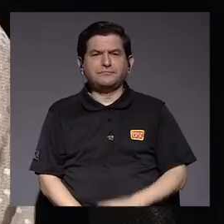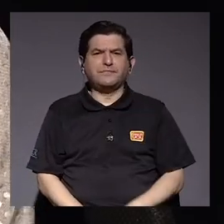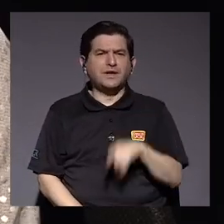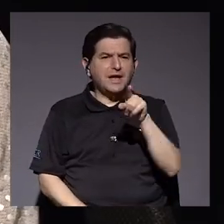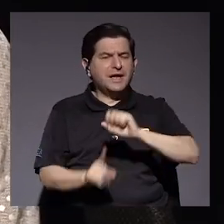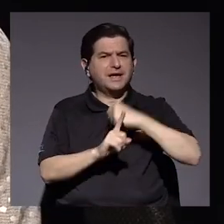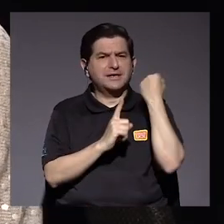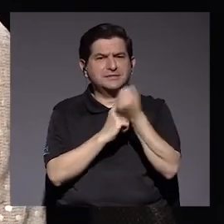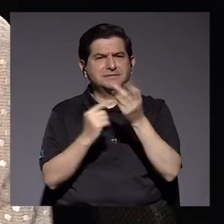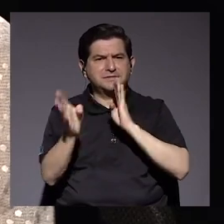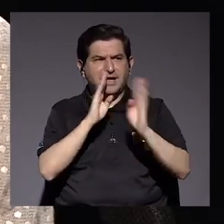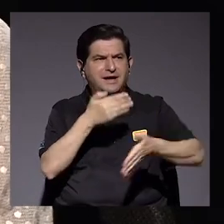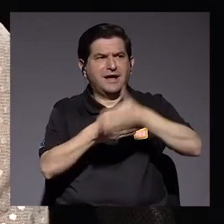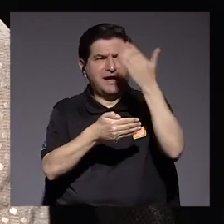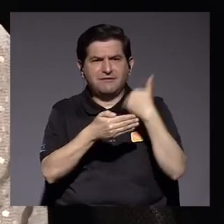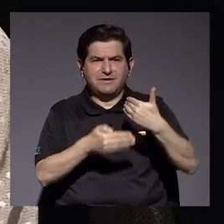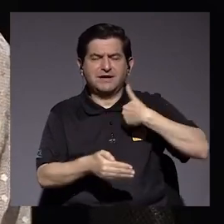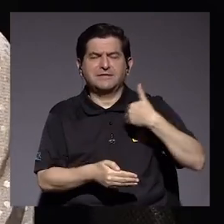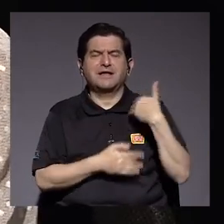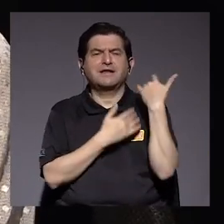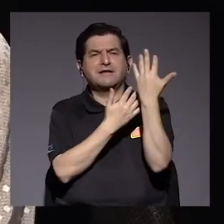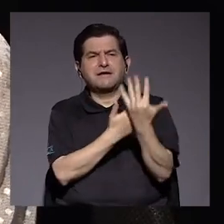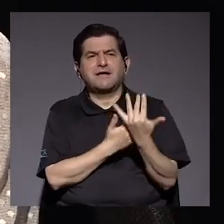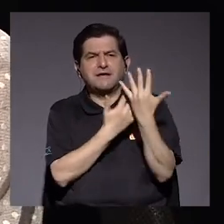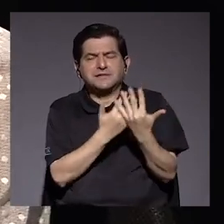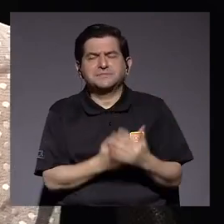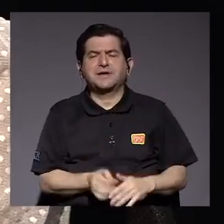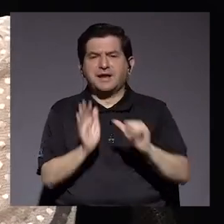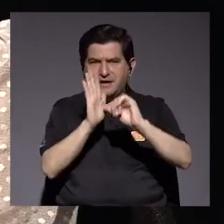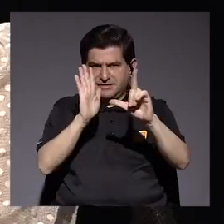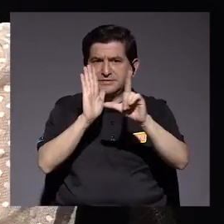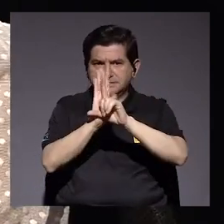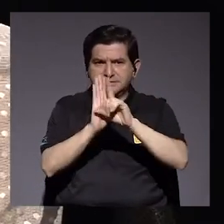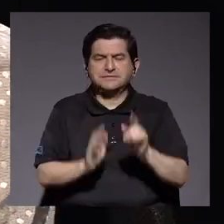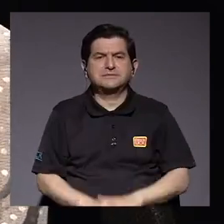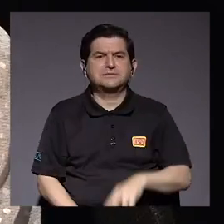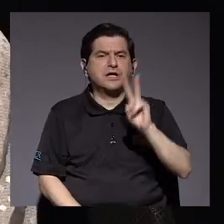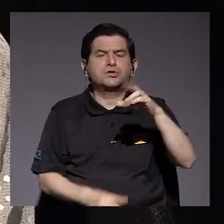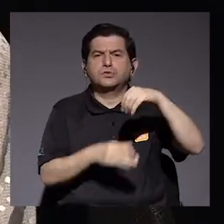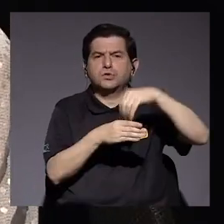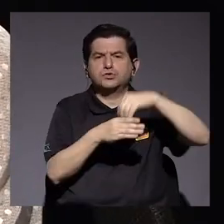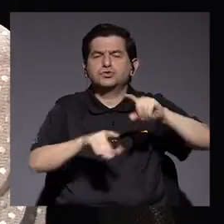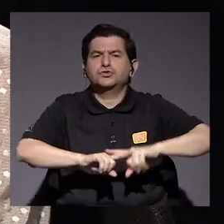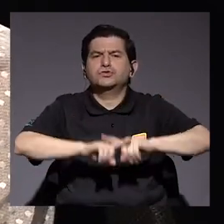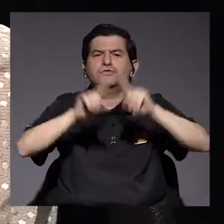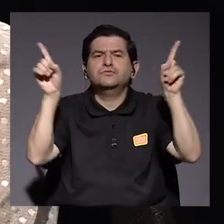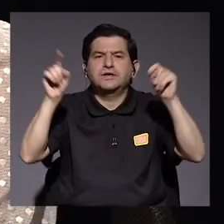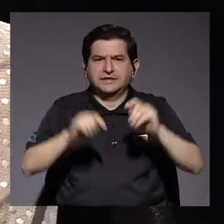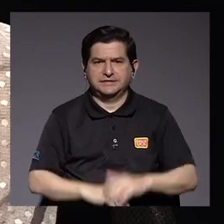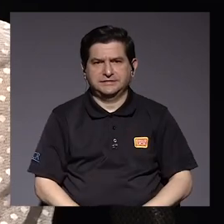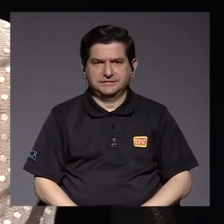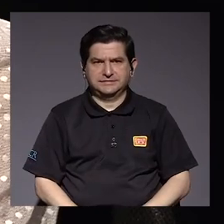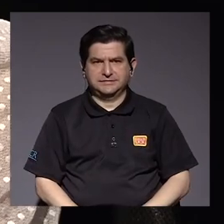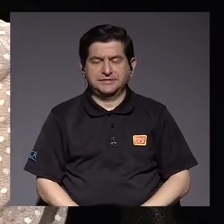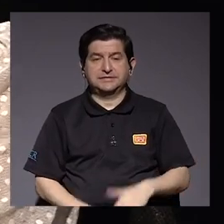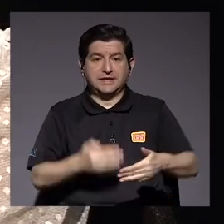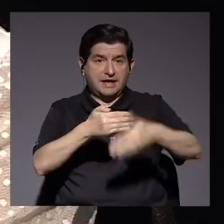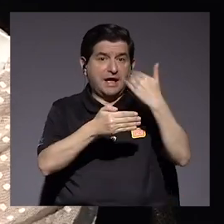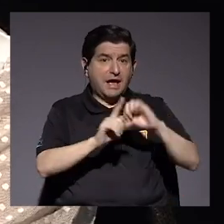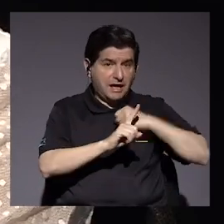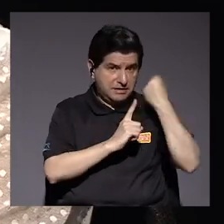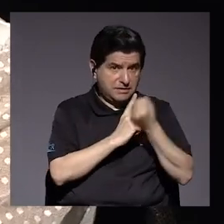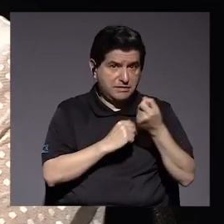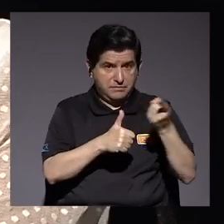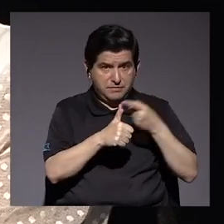básicamente, como lo habíamos hablado la vez pasada, que teníamos esperanzas en esta Asamblea Legislativa, eran por dos componentes distintos y diferentes a las anteriores.